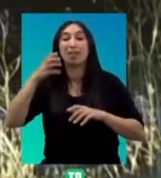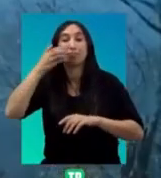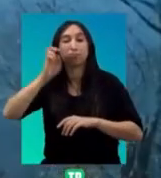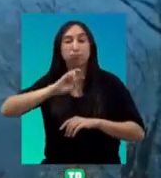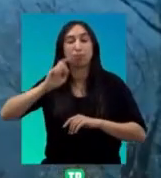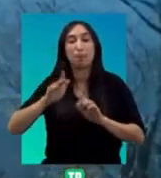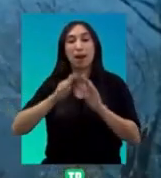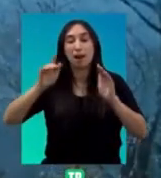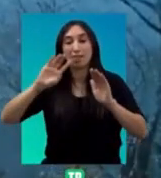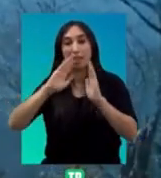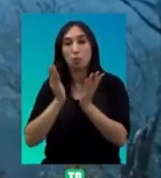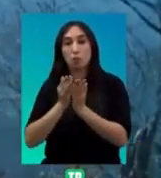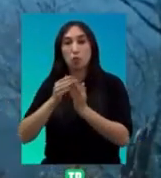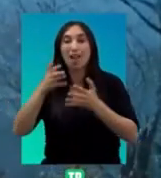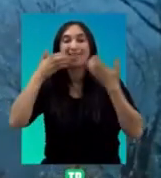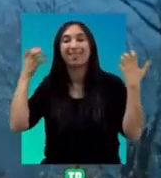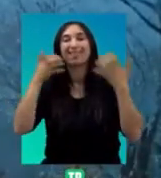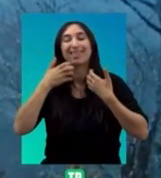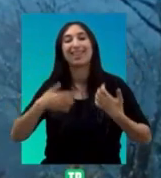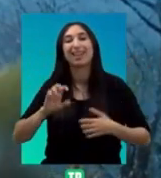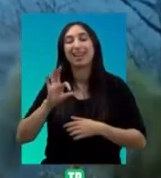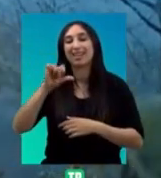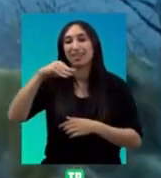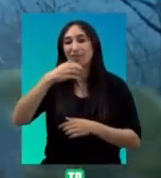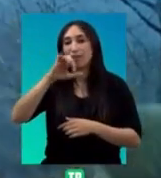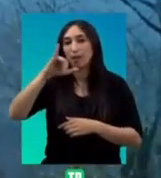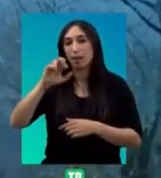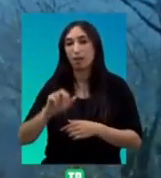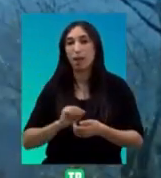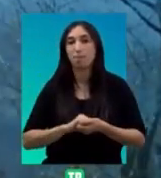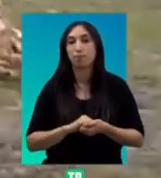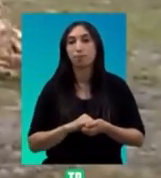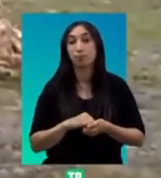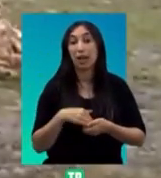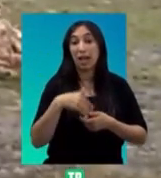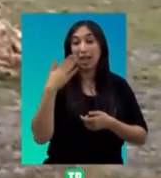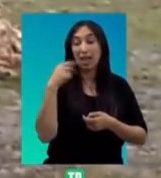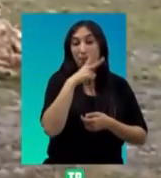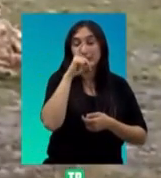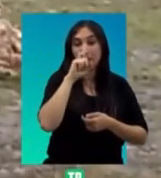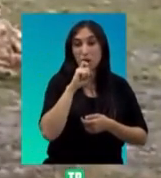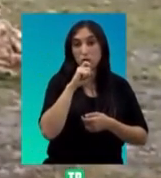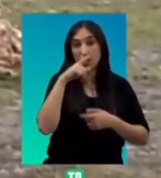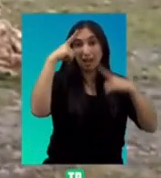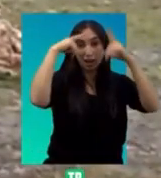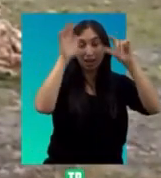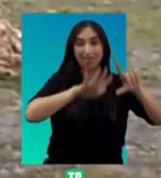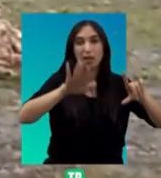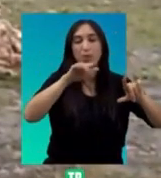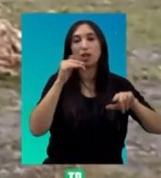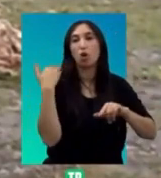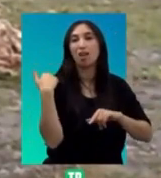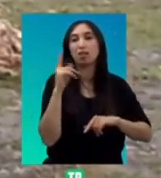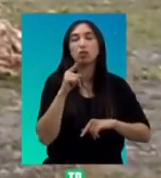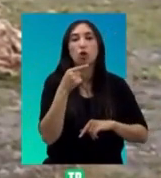del mundo... ...el tigre de Siberia o de Amur... ...hace apenas dos décadas... ...el lince ibérico contaba tan sólo con un centenar de